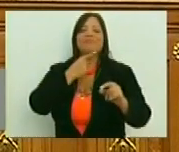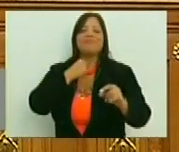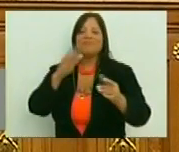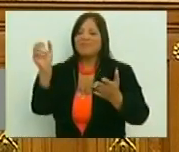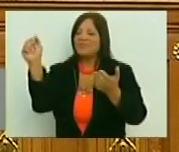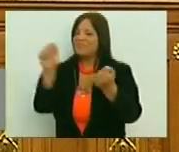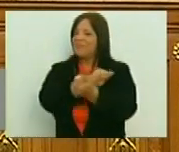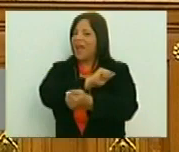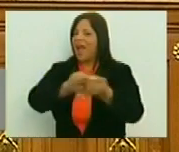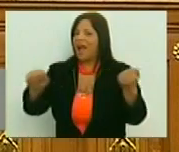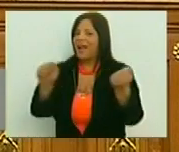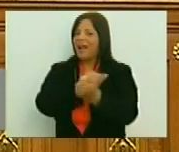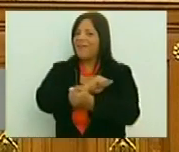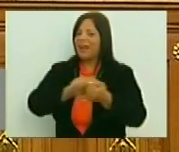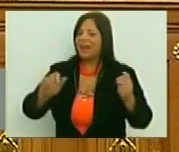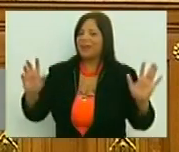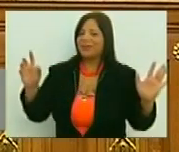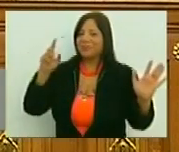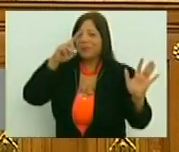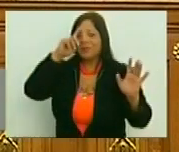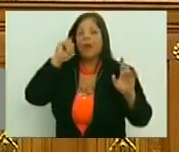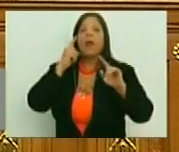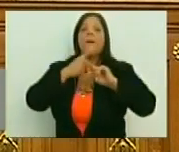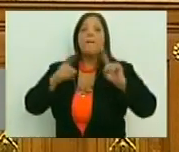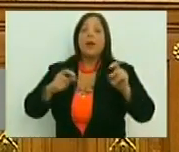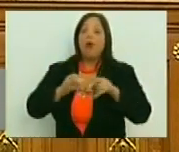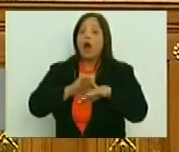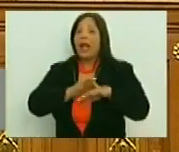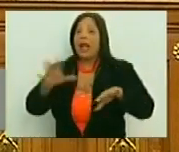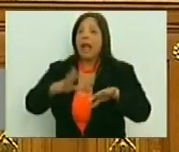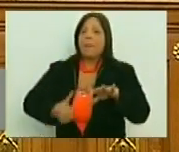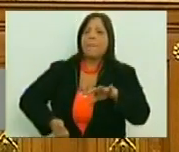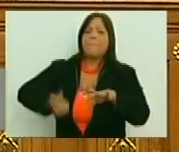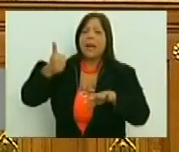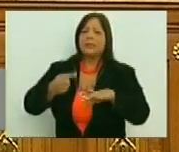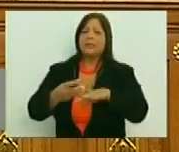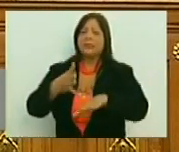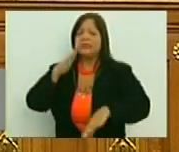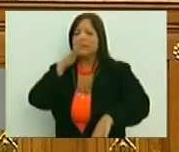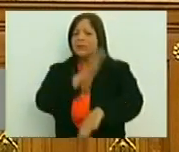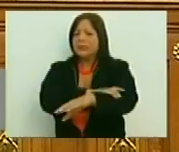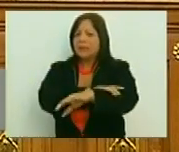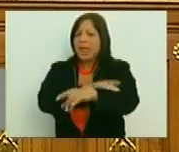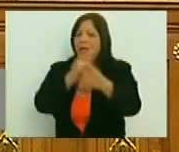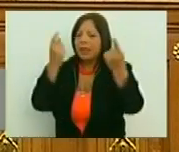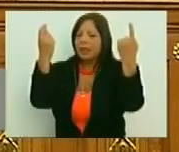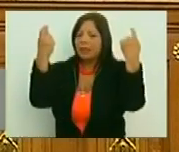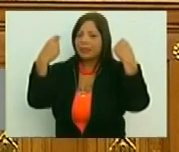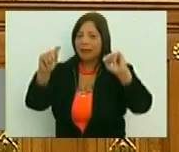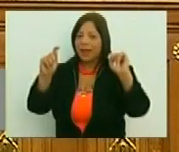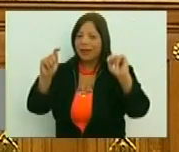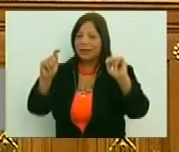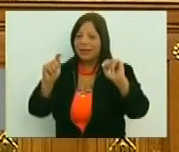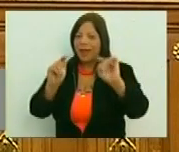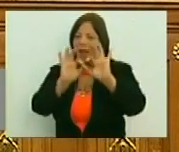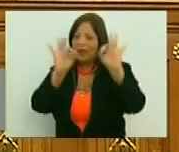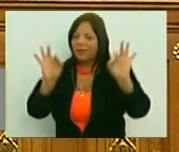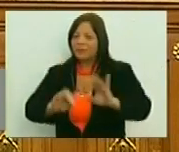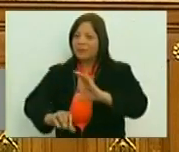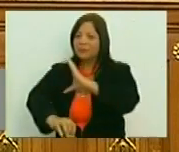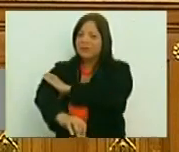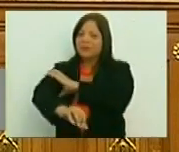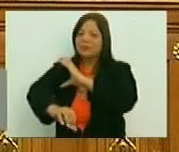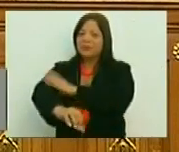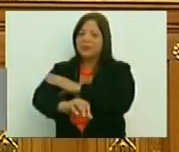que acabarlo, pero lo que es más grave, es que han pretendido, y en cierta forma, lo han